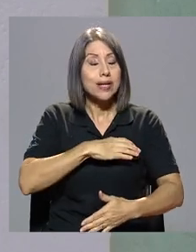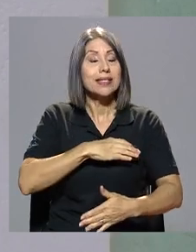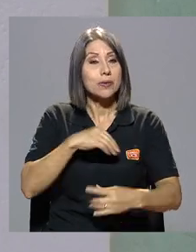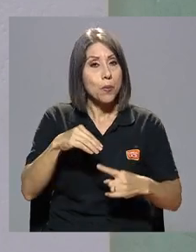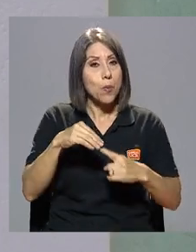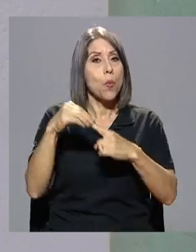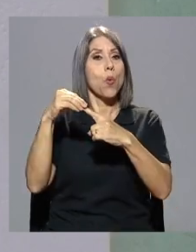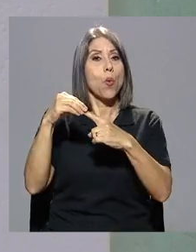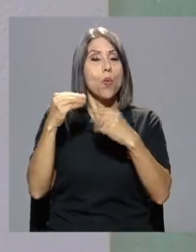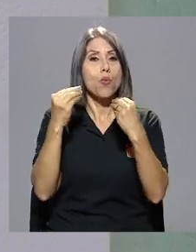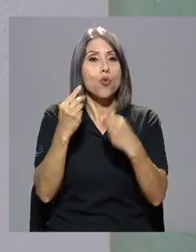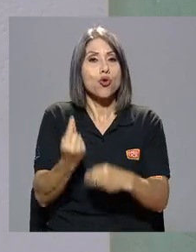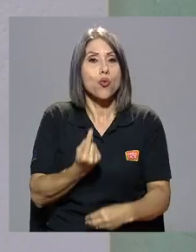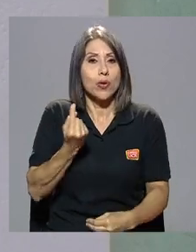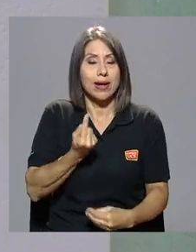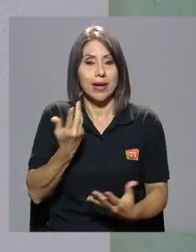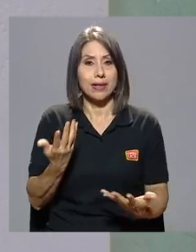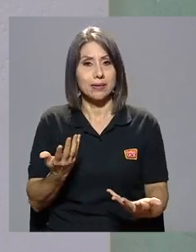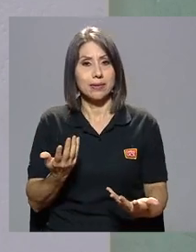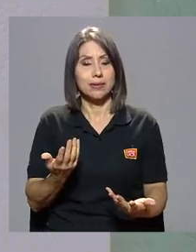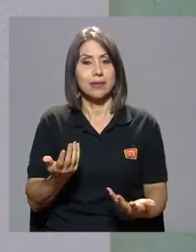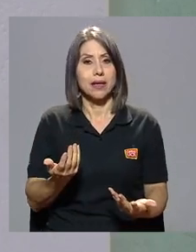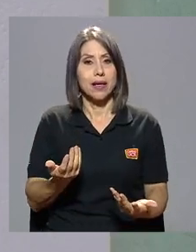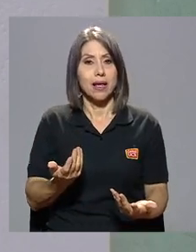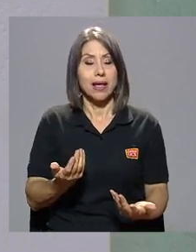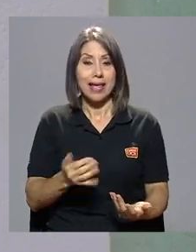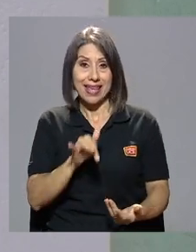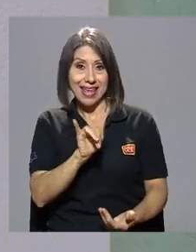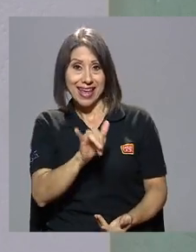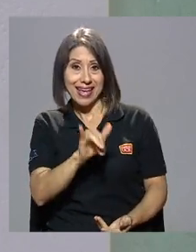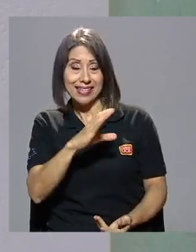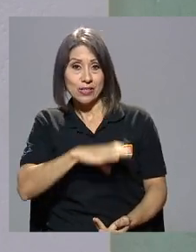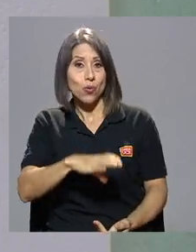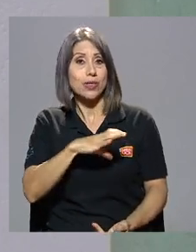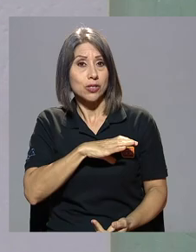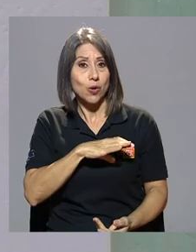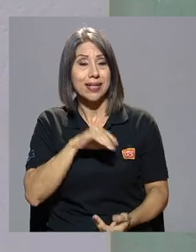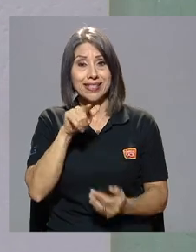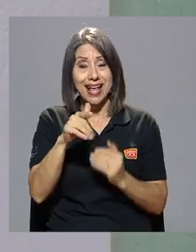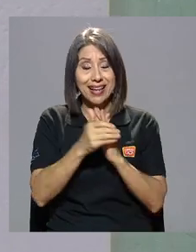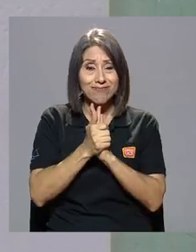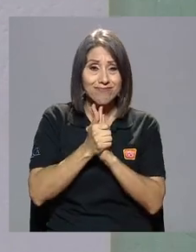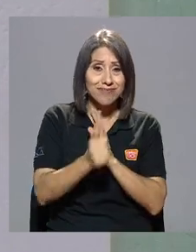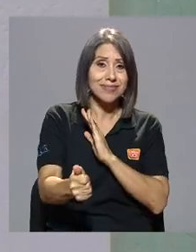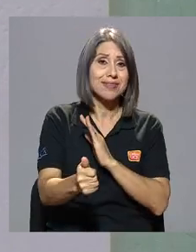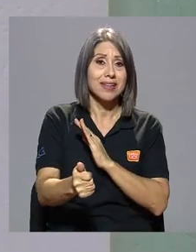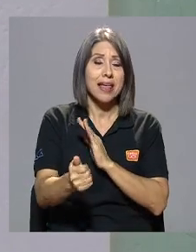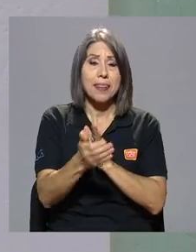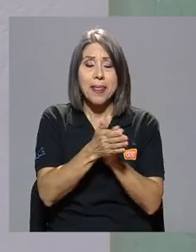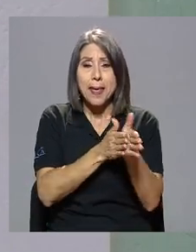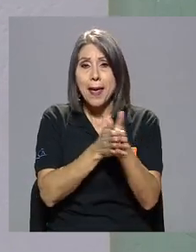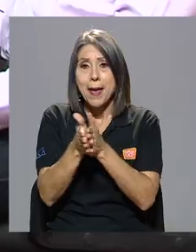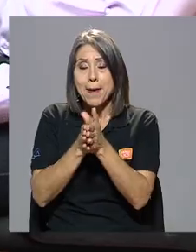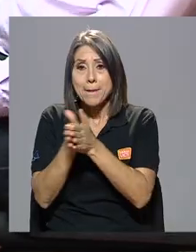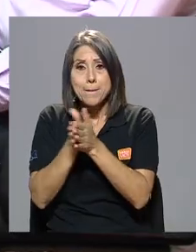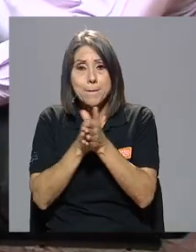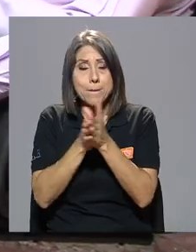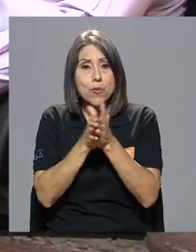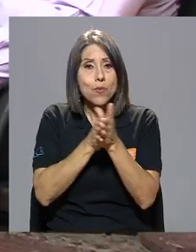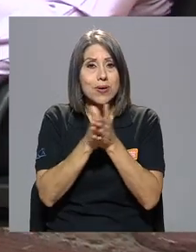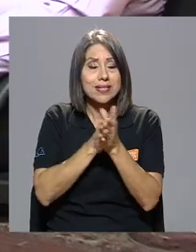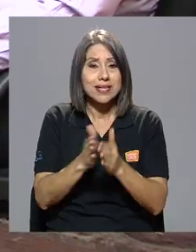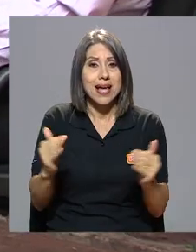muy particulares muy únicas y que en esas condiciones tuvo el talento de sacarle el mayor